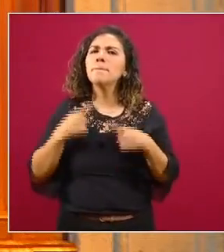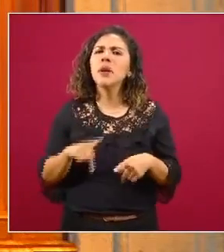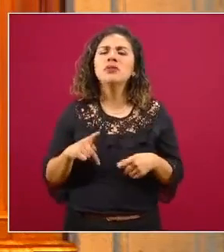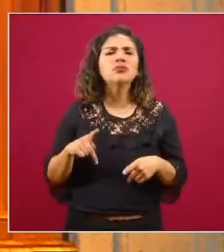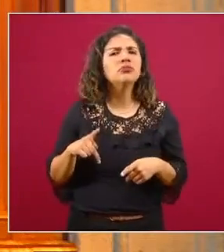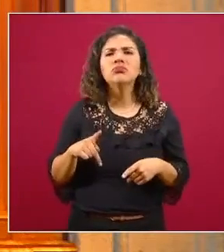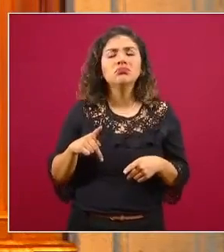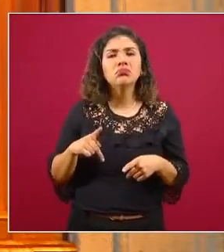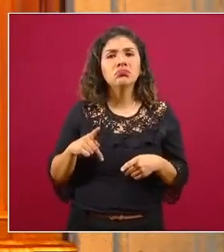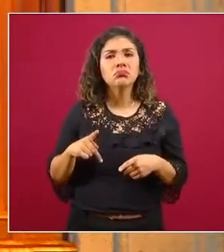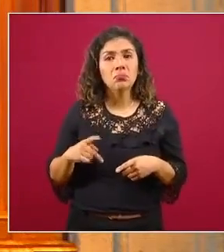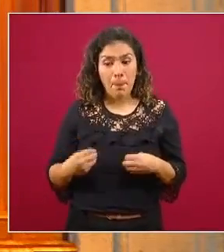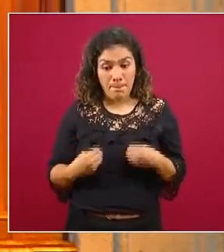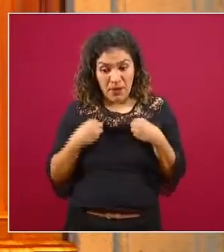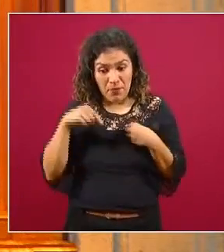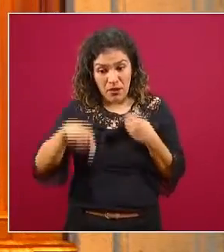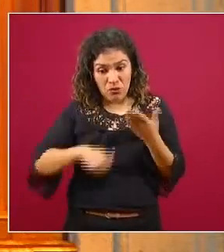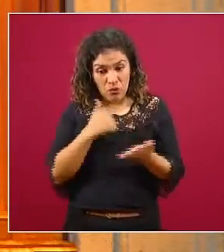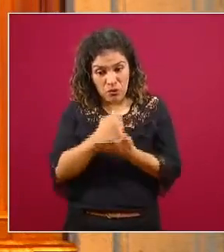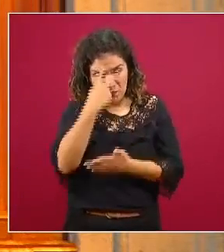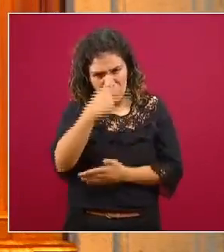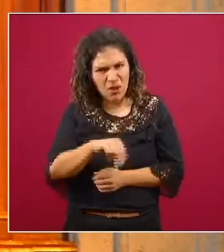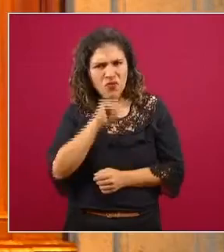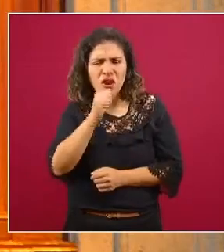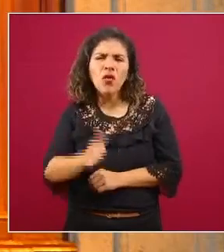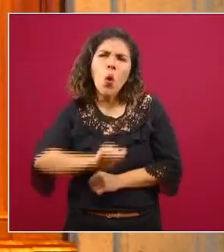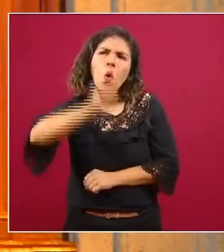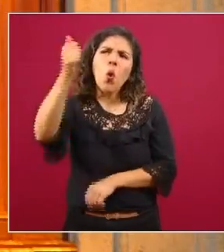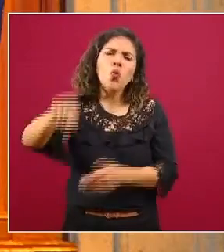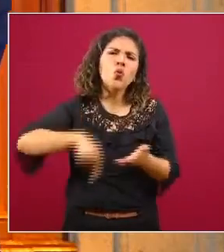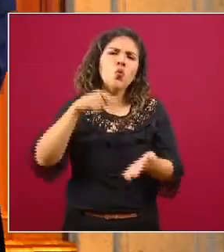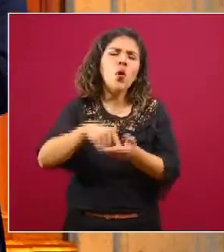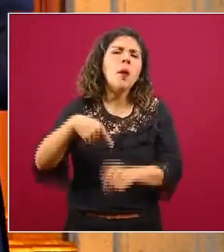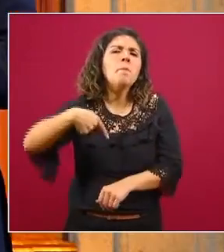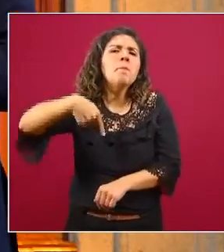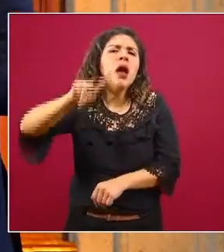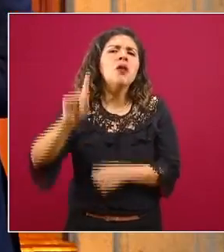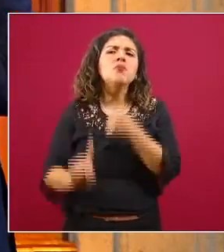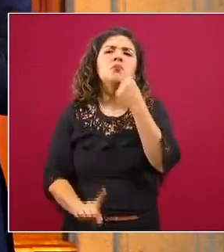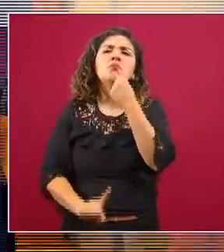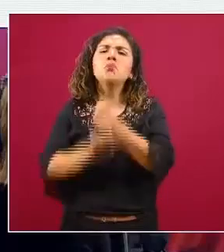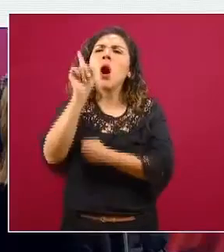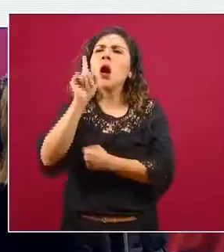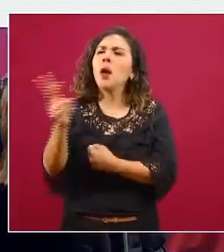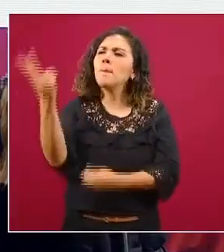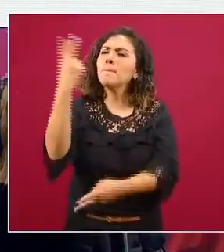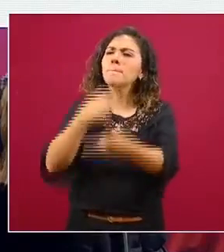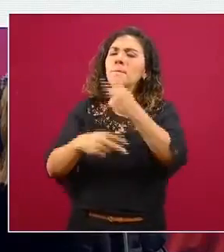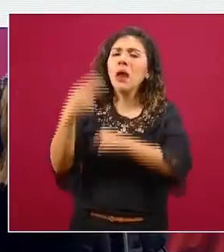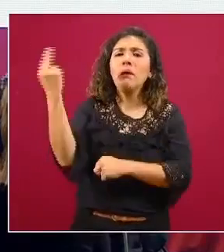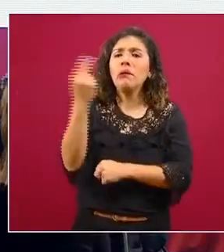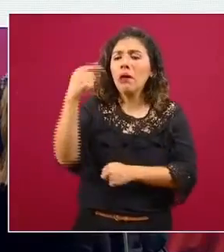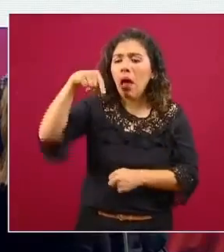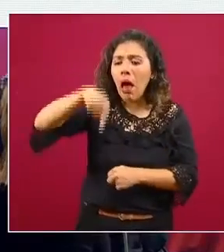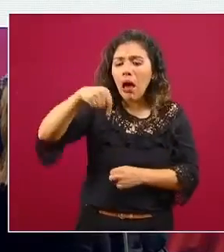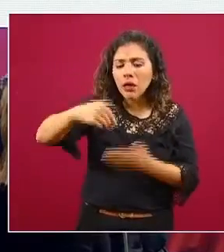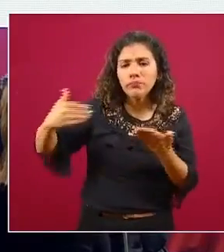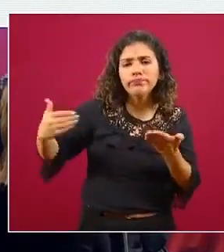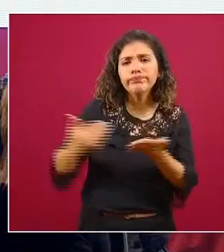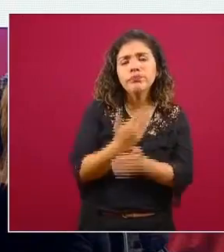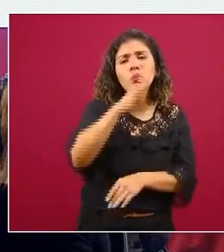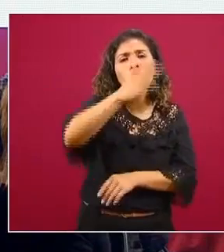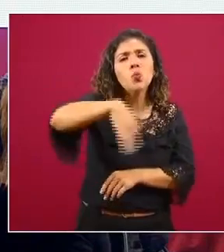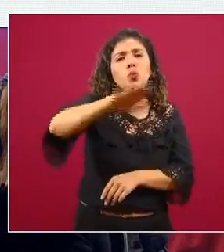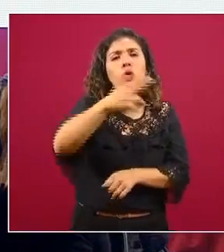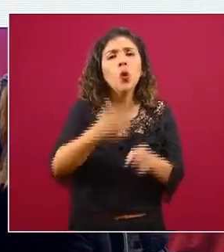no directamente viven en Ciudad de México que por alguna razón en esta contingencia vinieron y buscaron atención médica no es algo